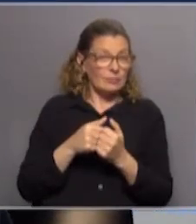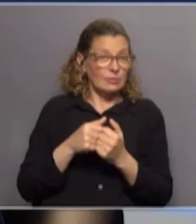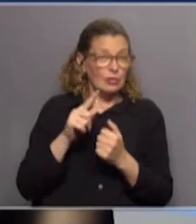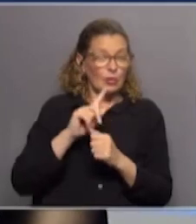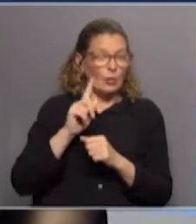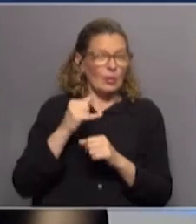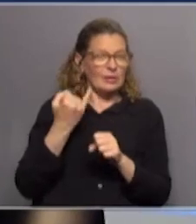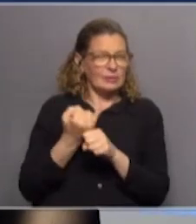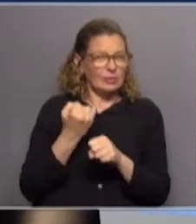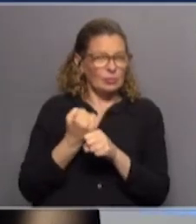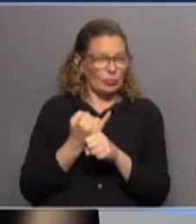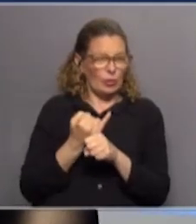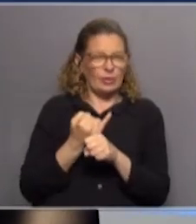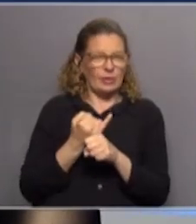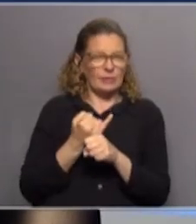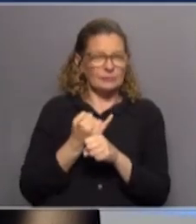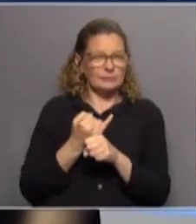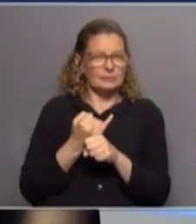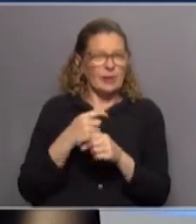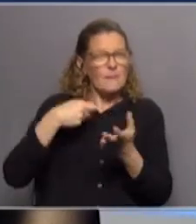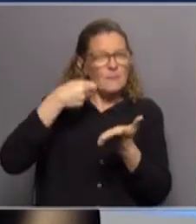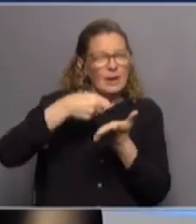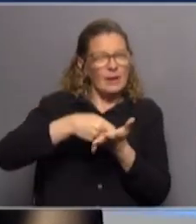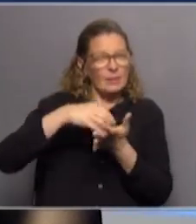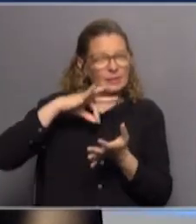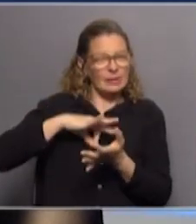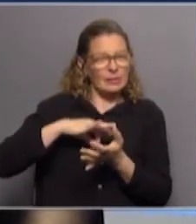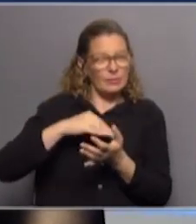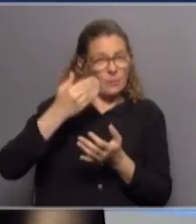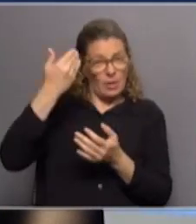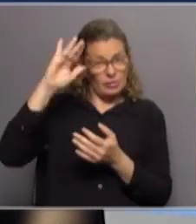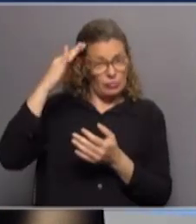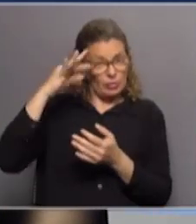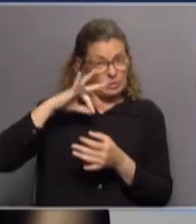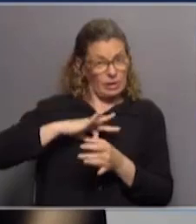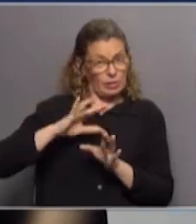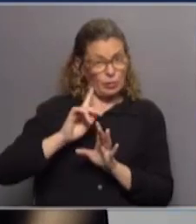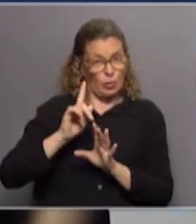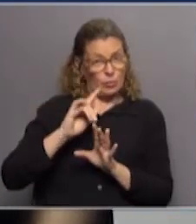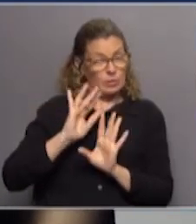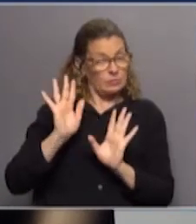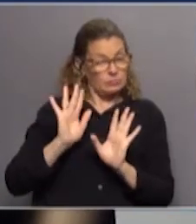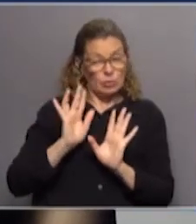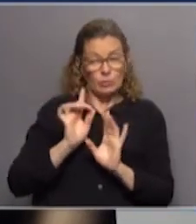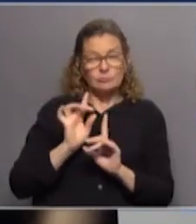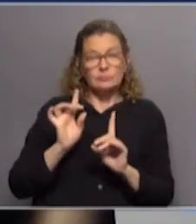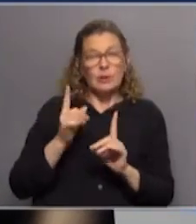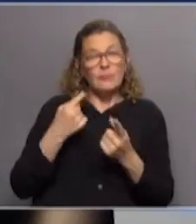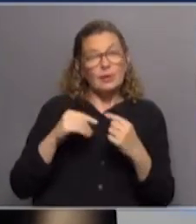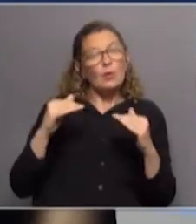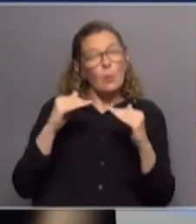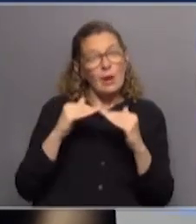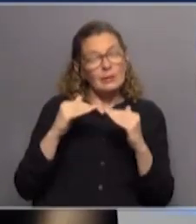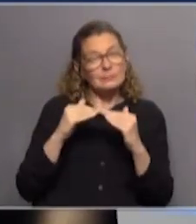de las instituciones que pagaban en el ámbito de gerenciar los mayores salarios no lo es igual